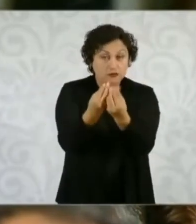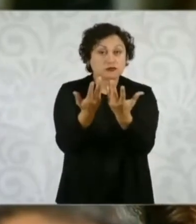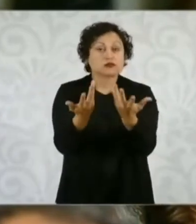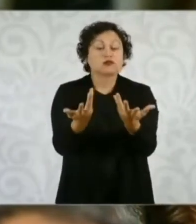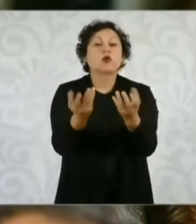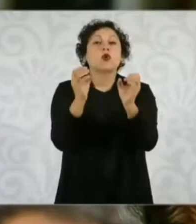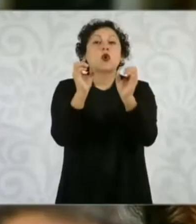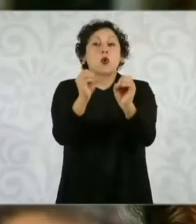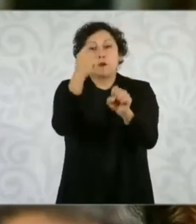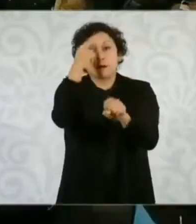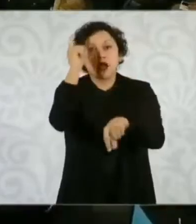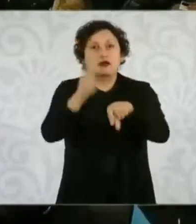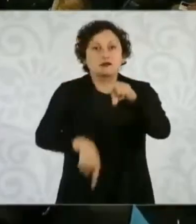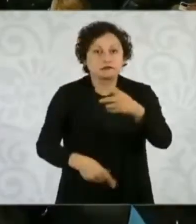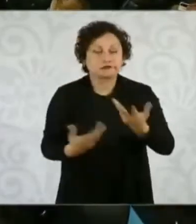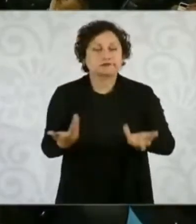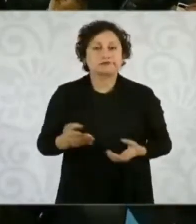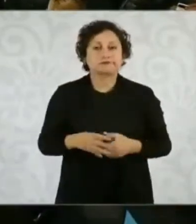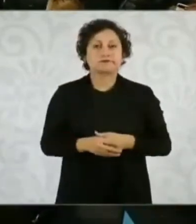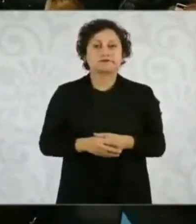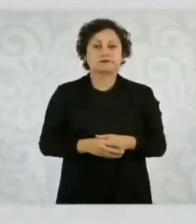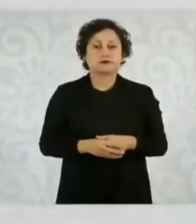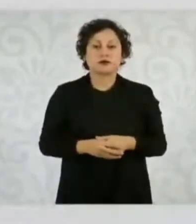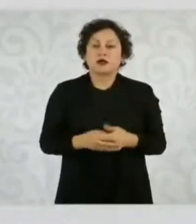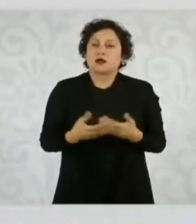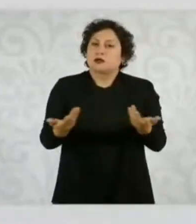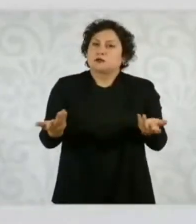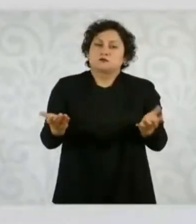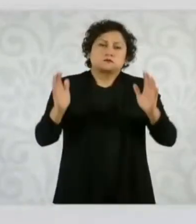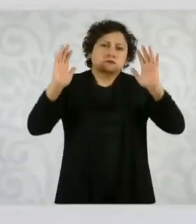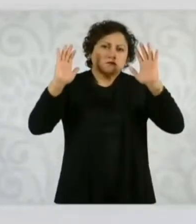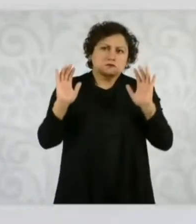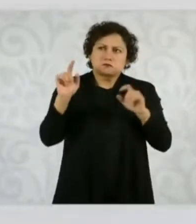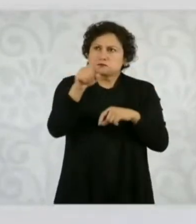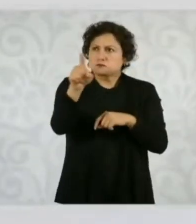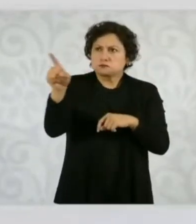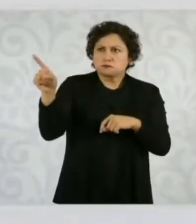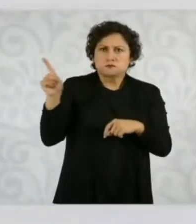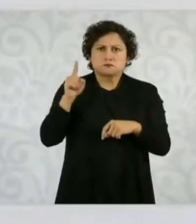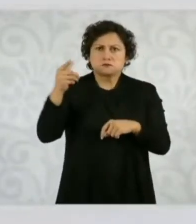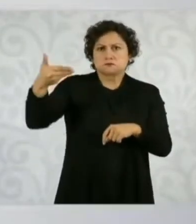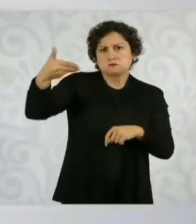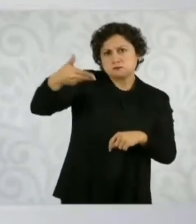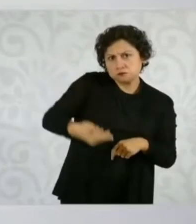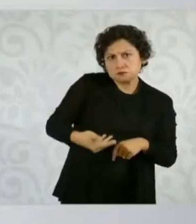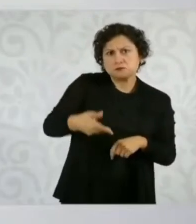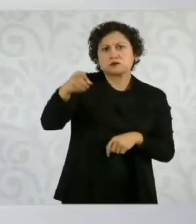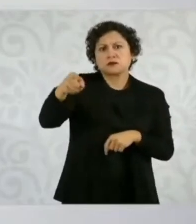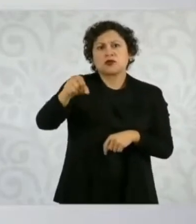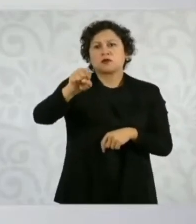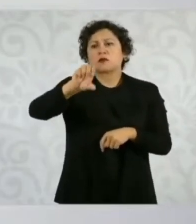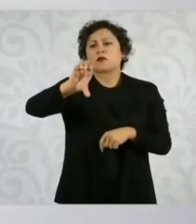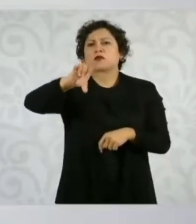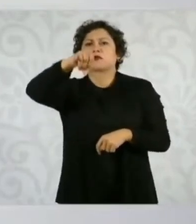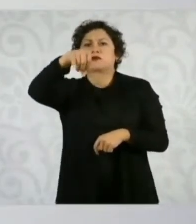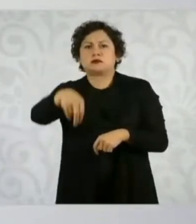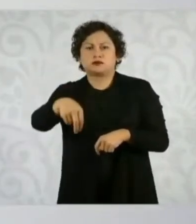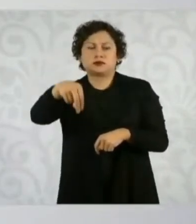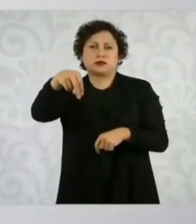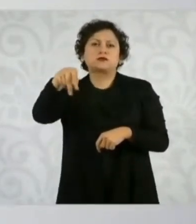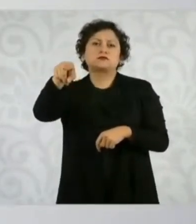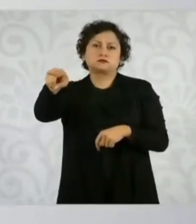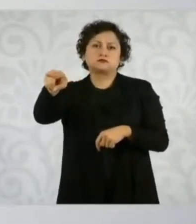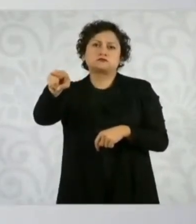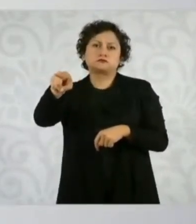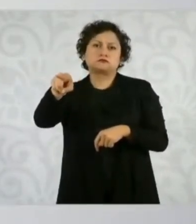se detenga? Cualquier reunión que se solicite por parte de la Corte a la Secretaría de Gobernación,